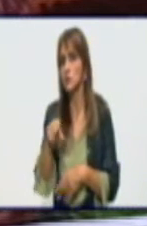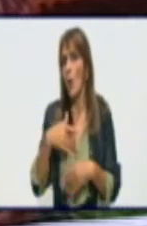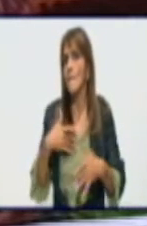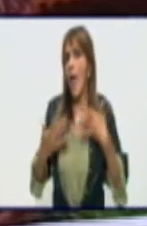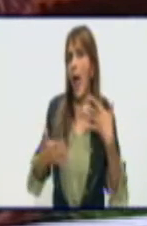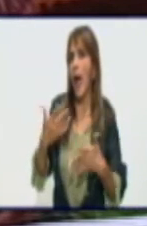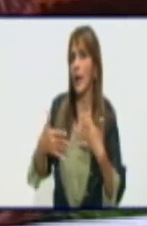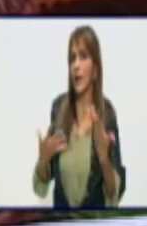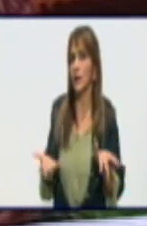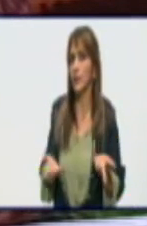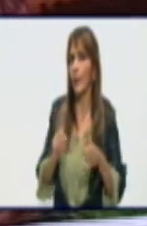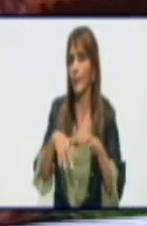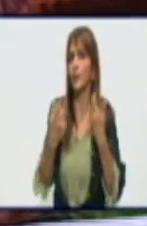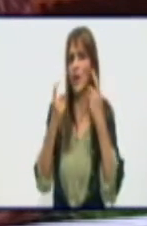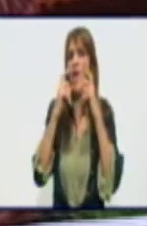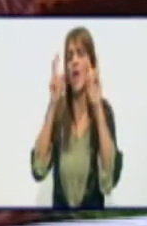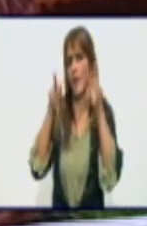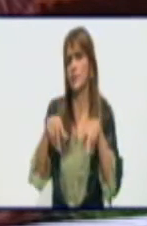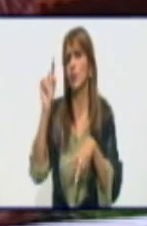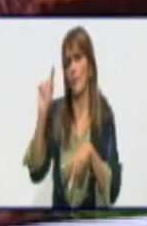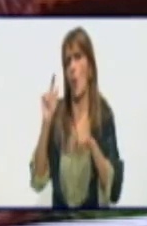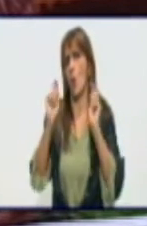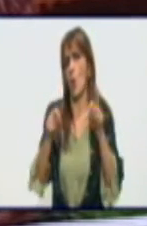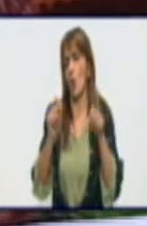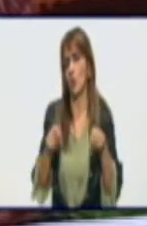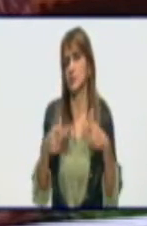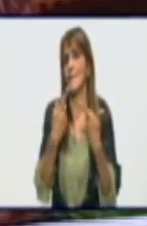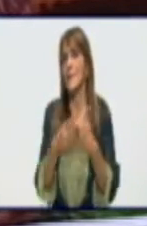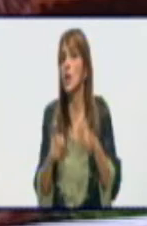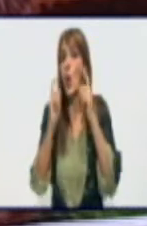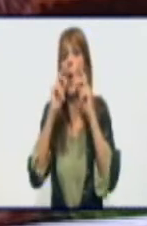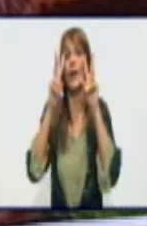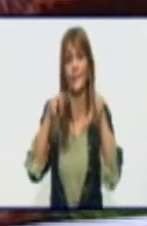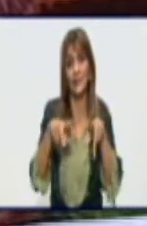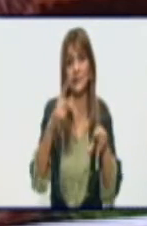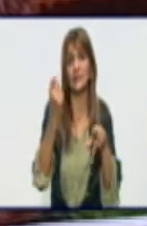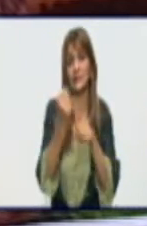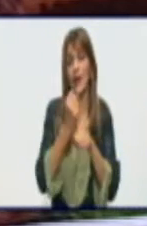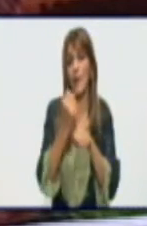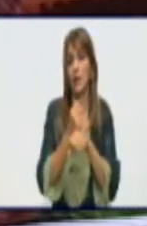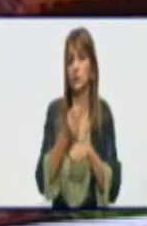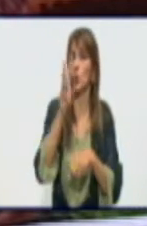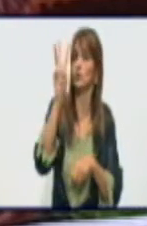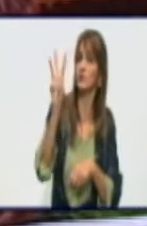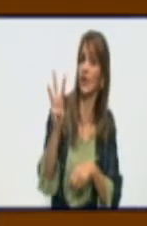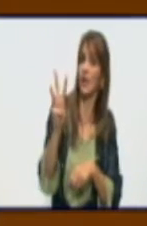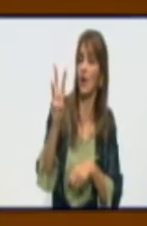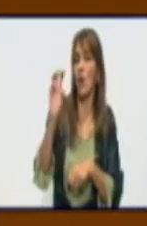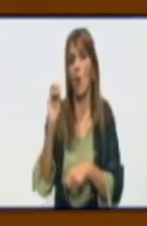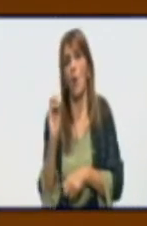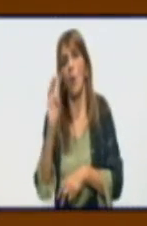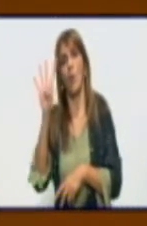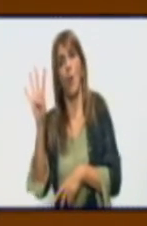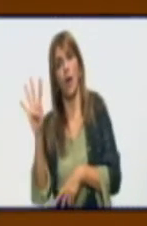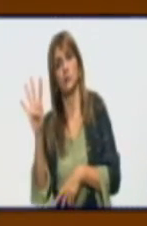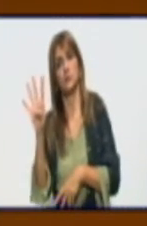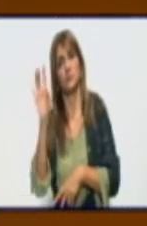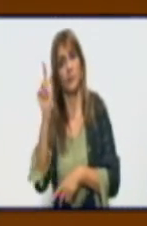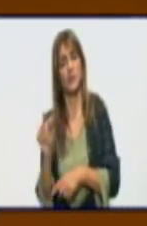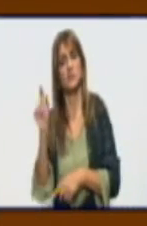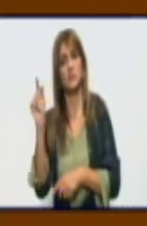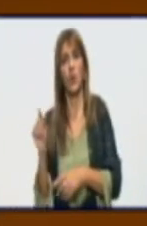he visto pocos coches. Pocos coches, pero los que vi trabajando con cuatro, tres pasajeros, dos pasajeros.